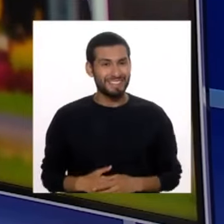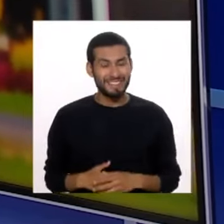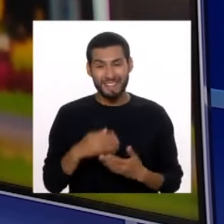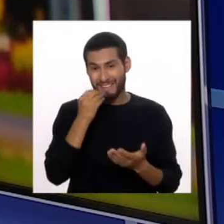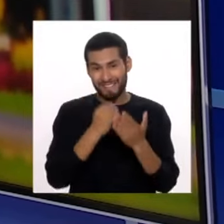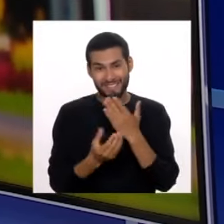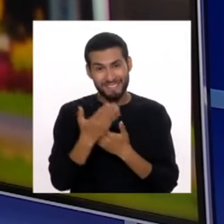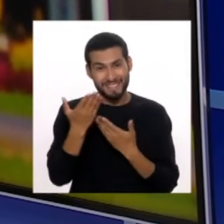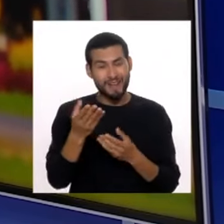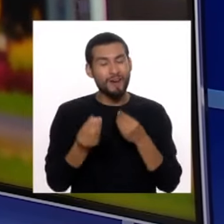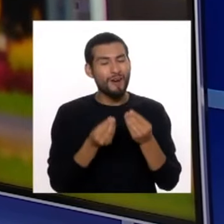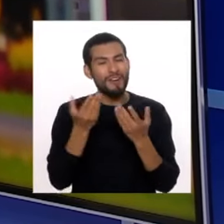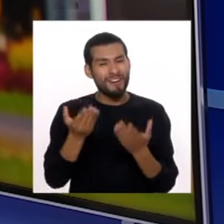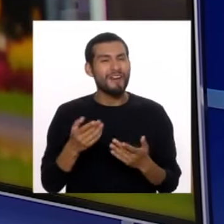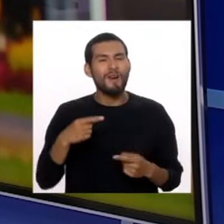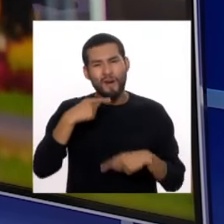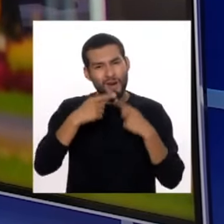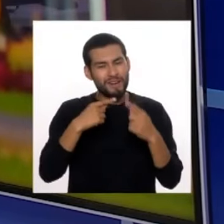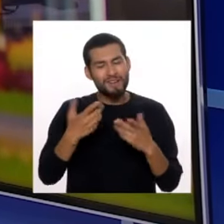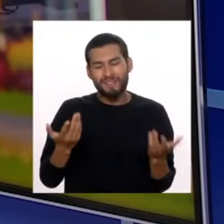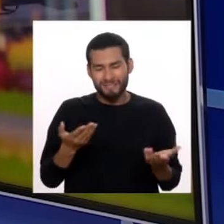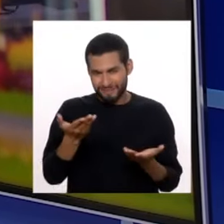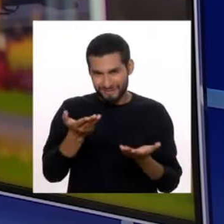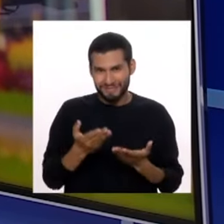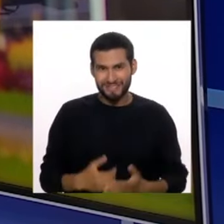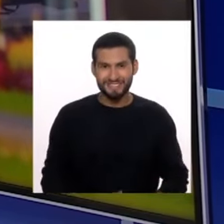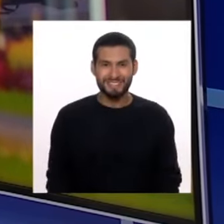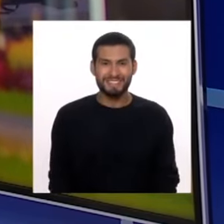Buenos días, ¿cómo estás? Cuéntanos todo, por favor.